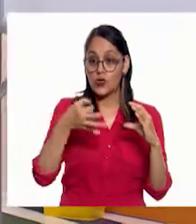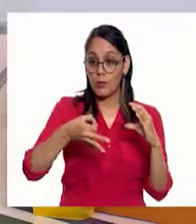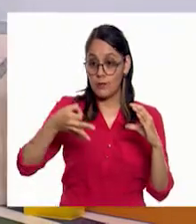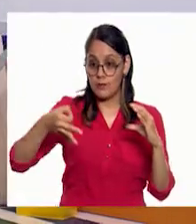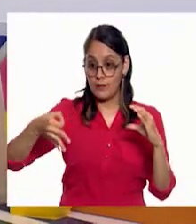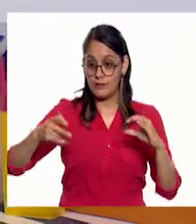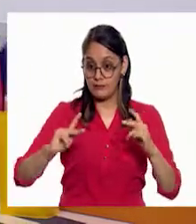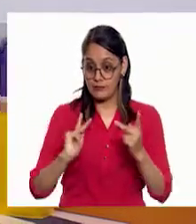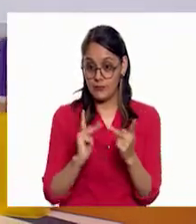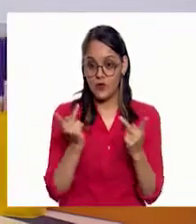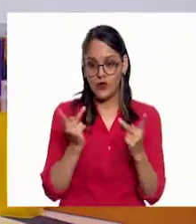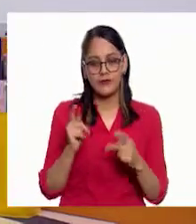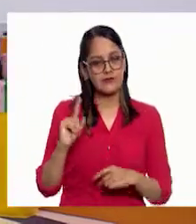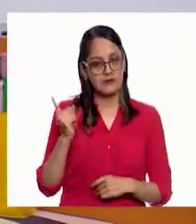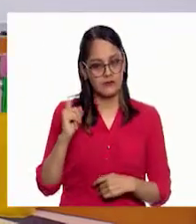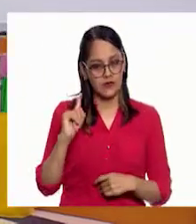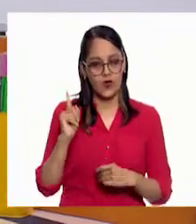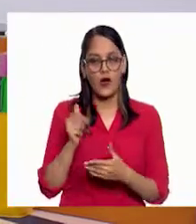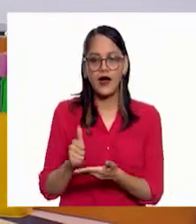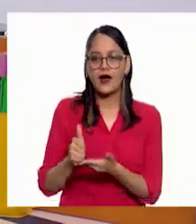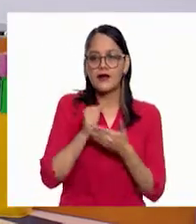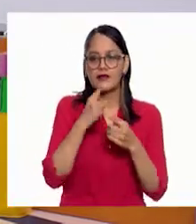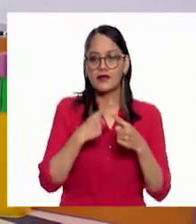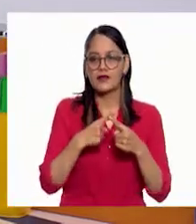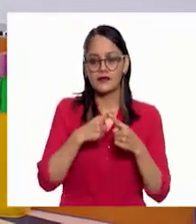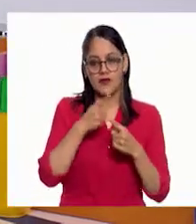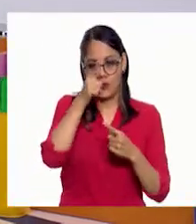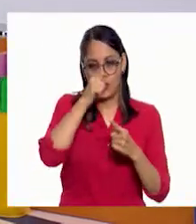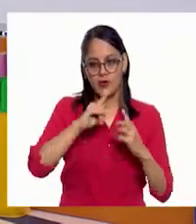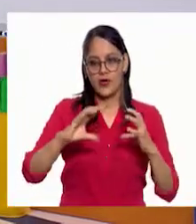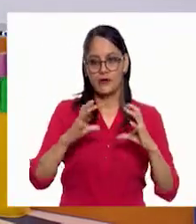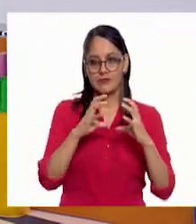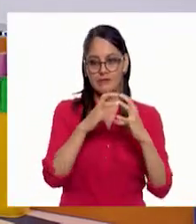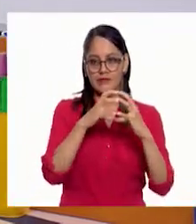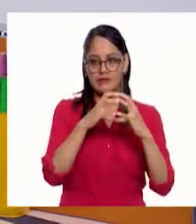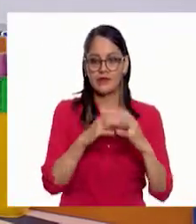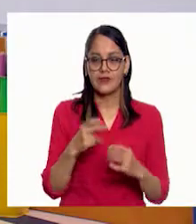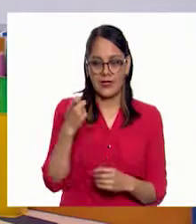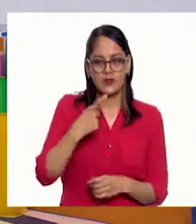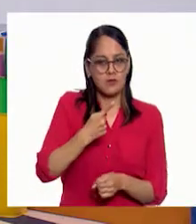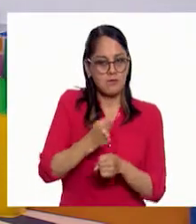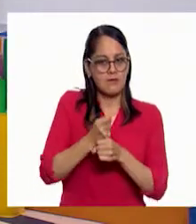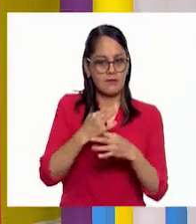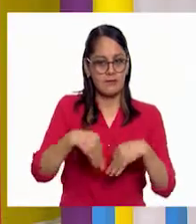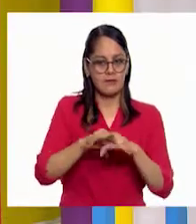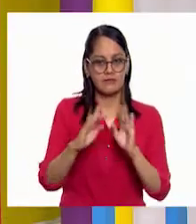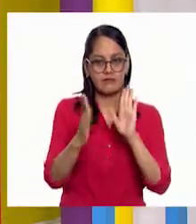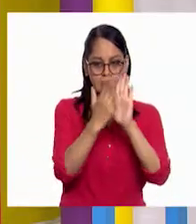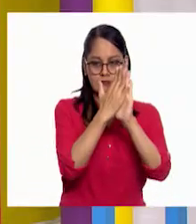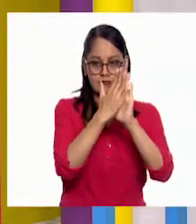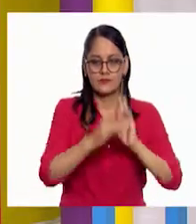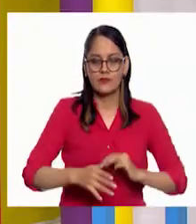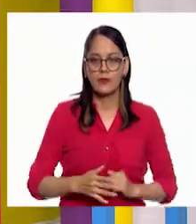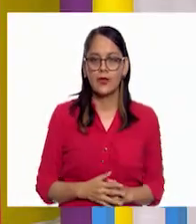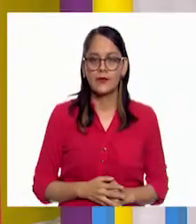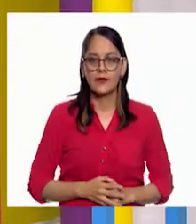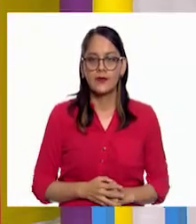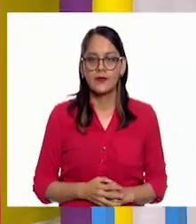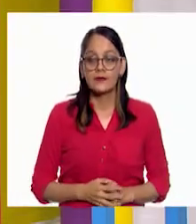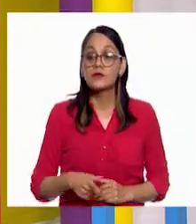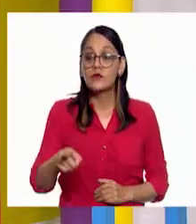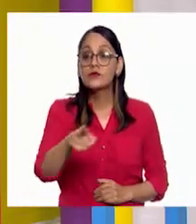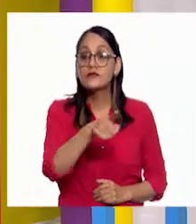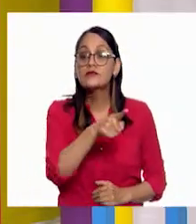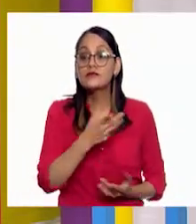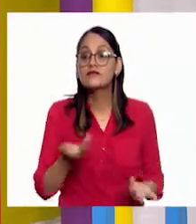nuestra luna. Así que esta la voy a poner en primer lugar. Me gusta esta tarjeta. Y para